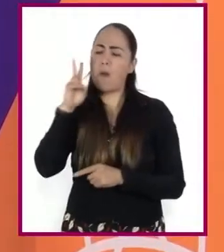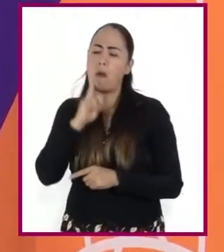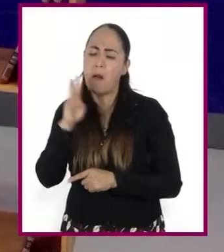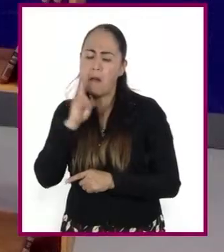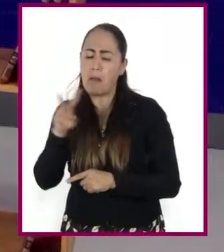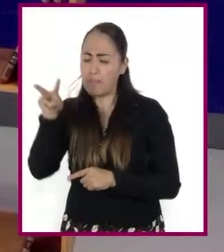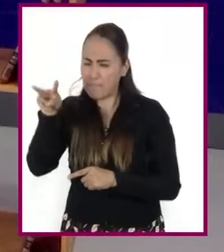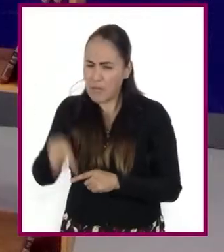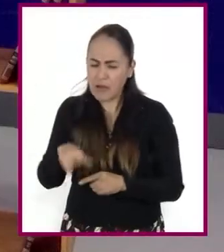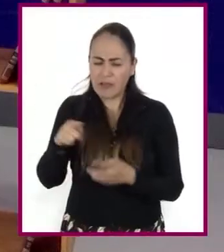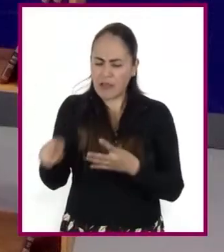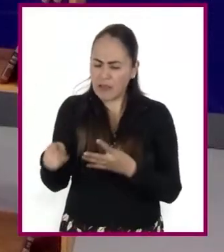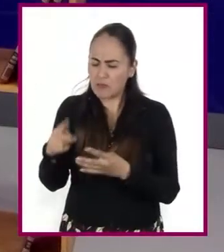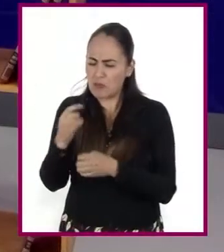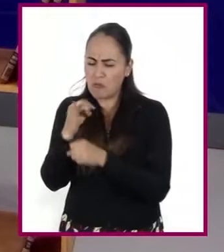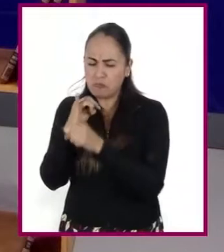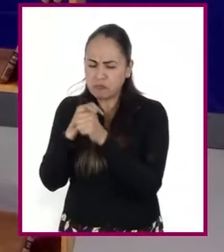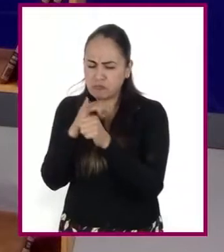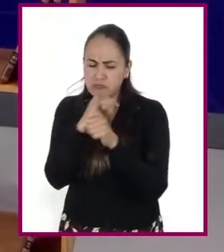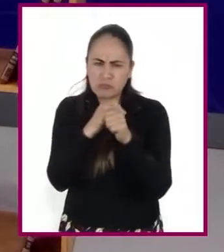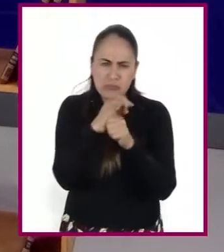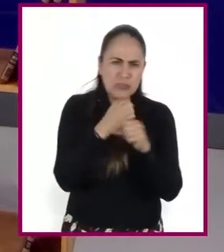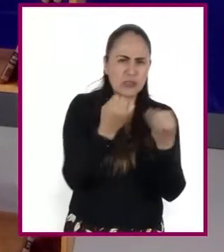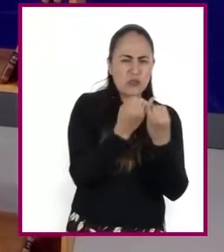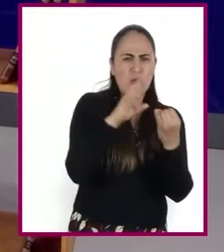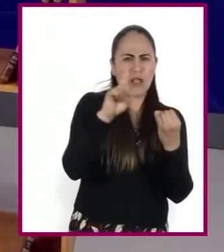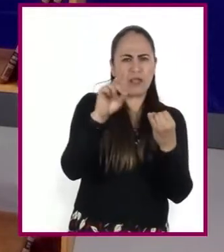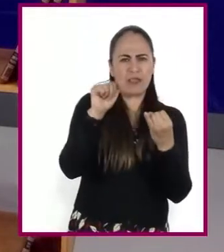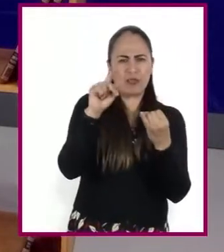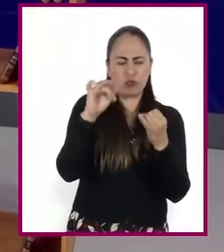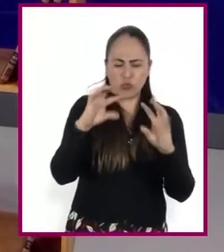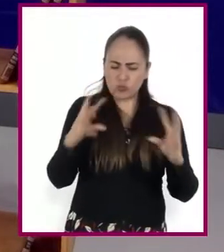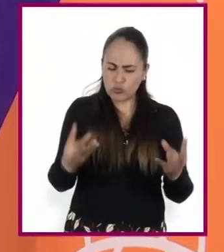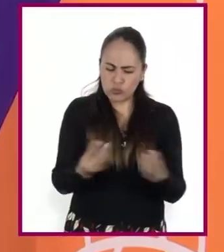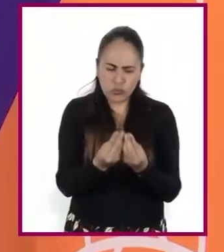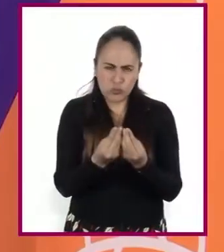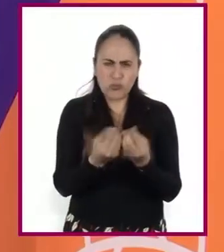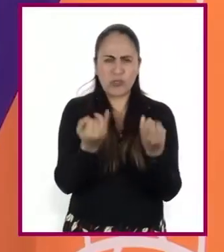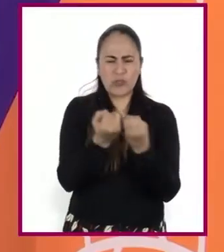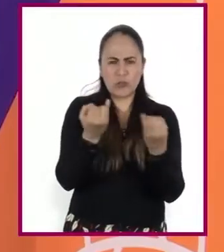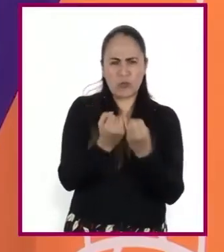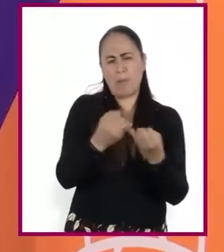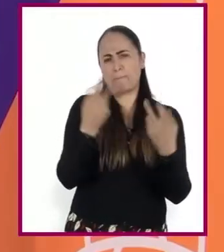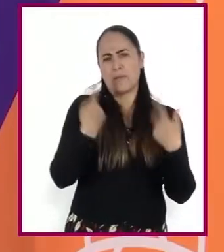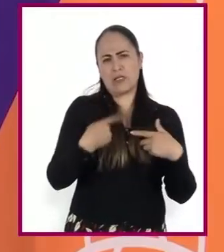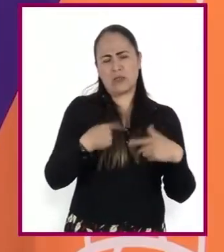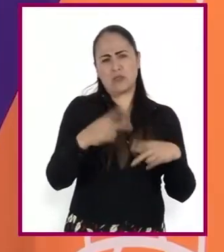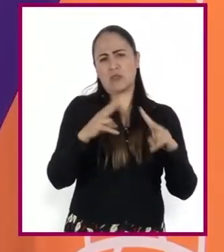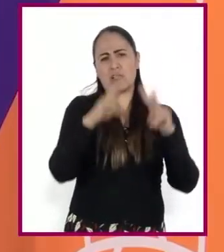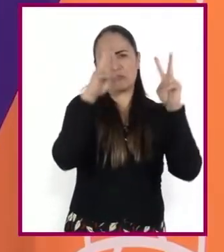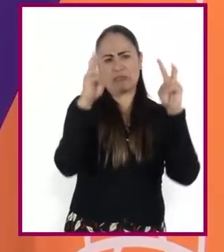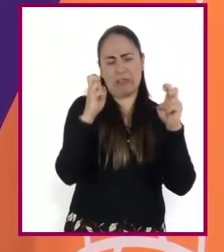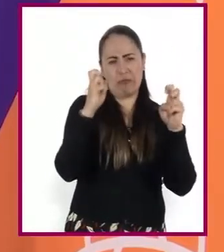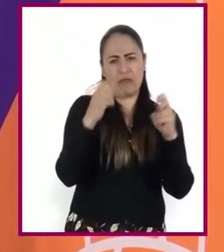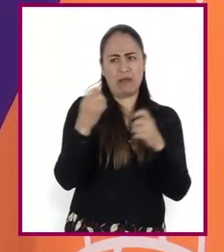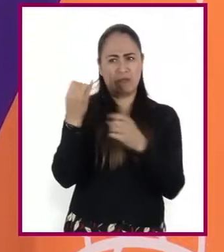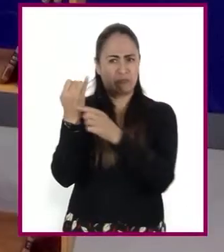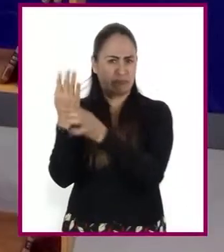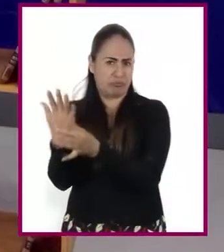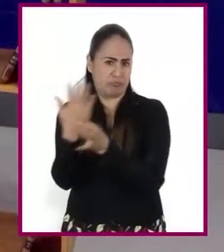en alguna fuente, complementar los datos reunidos y conocer los diversos puntos de vista que un tema puede generar.